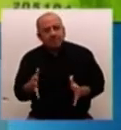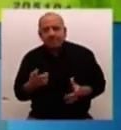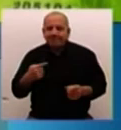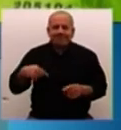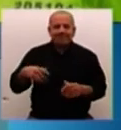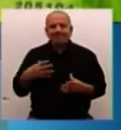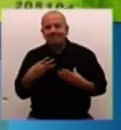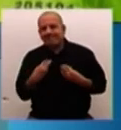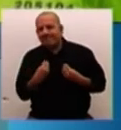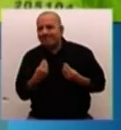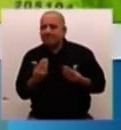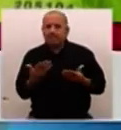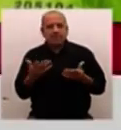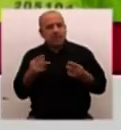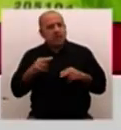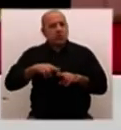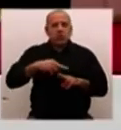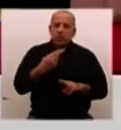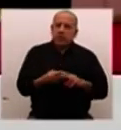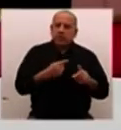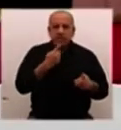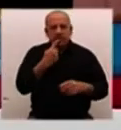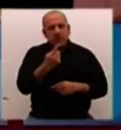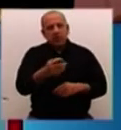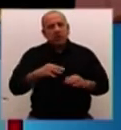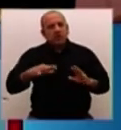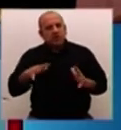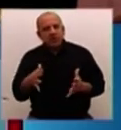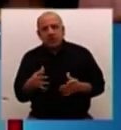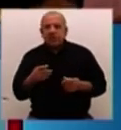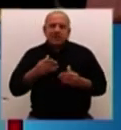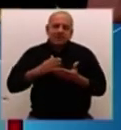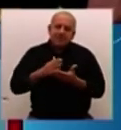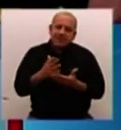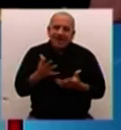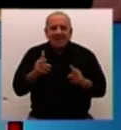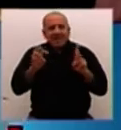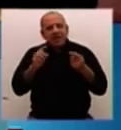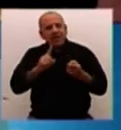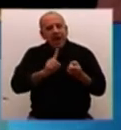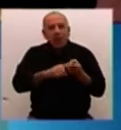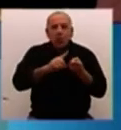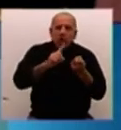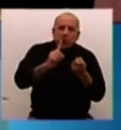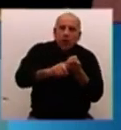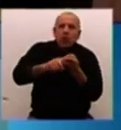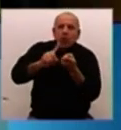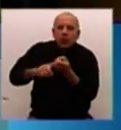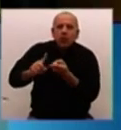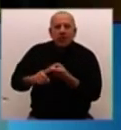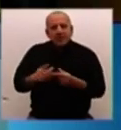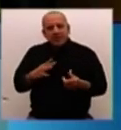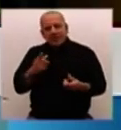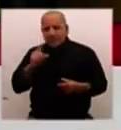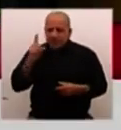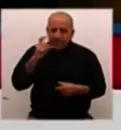muy bien, ¿no? Porque, repito, es como una confirmación de que cada vez cuesta más los acuerdos, cuesta más la paz, funciona